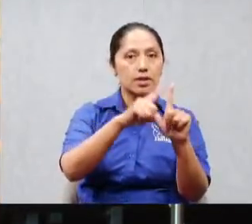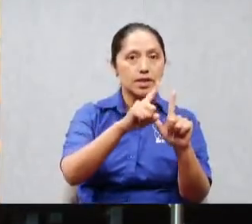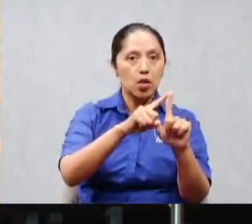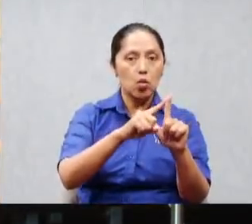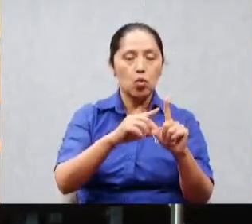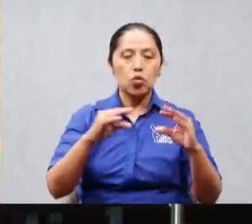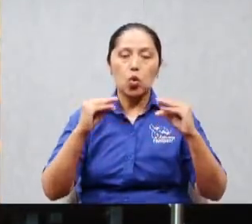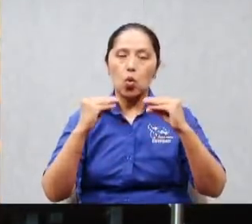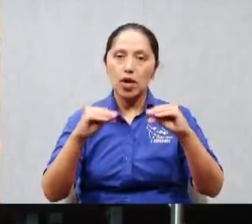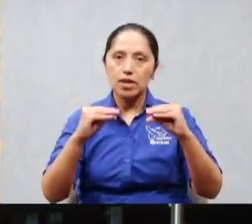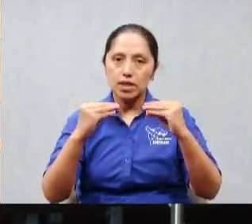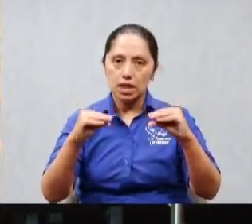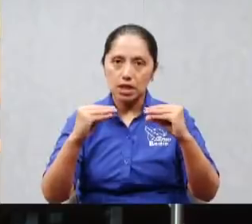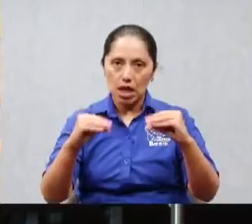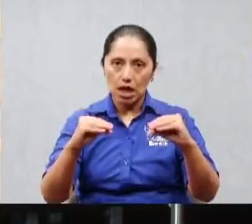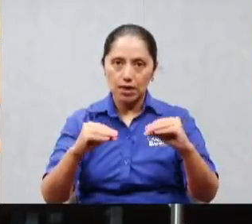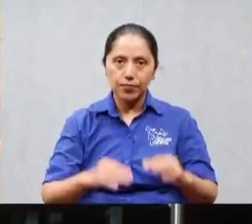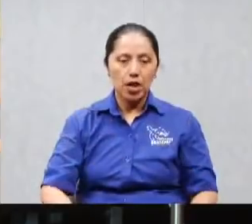pero aunque estuviera fría